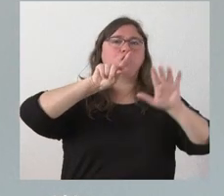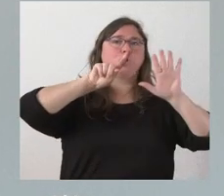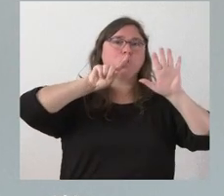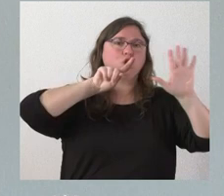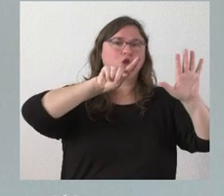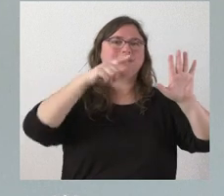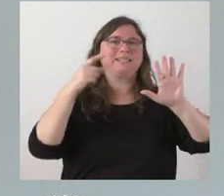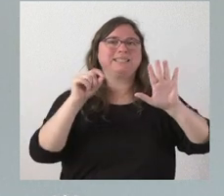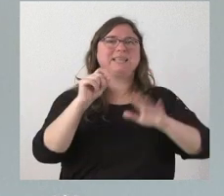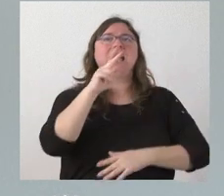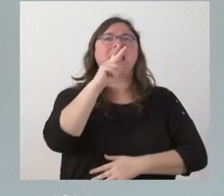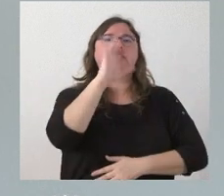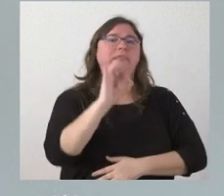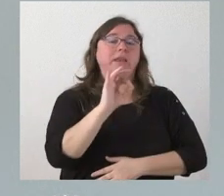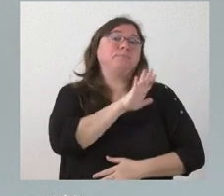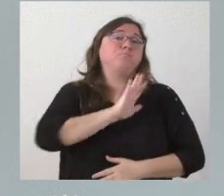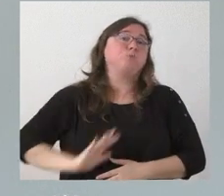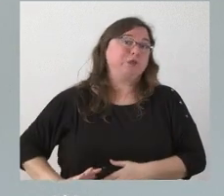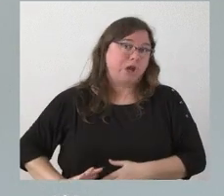160 hectáreas como estimación provisional